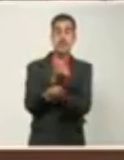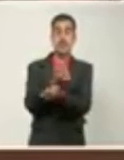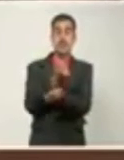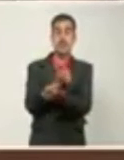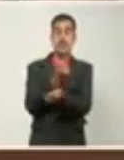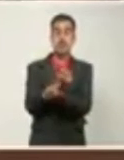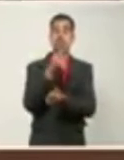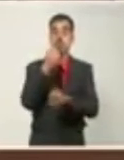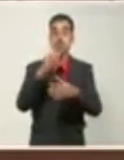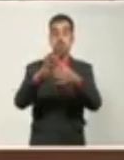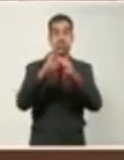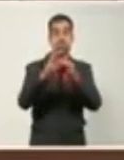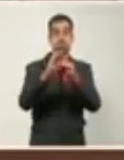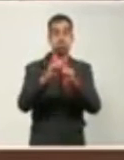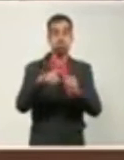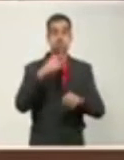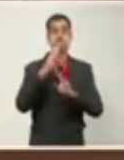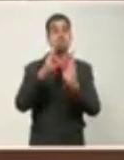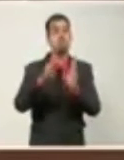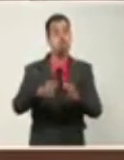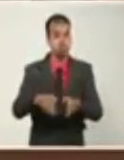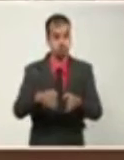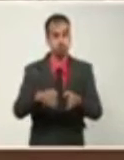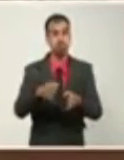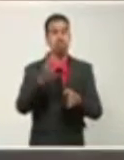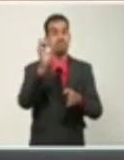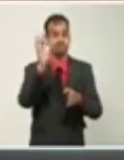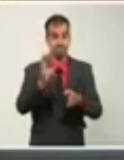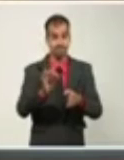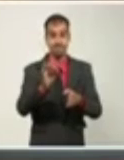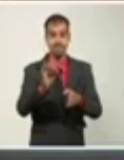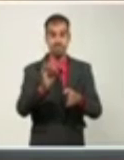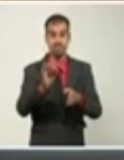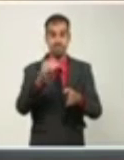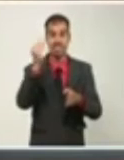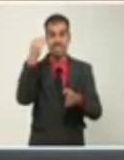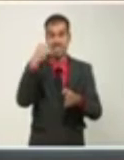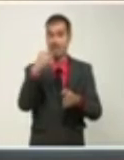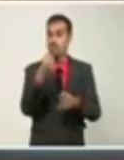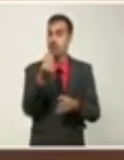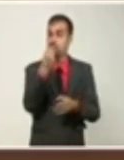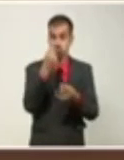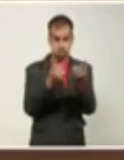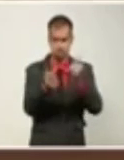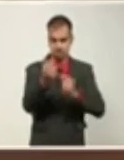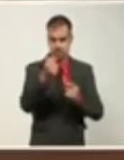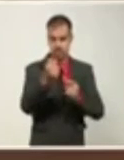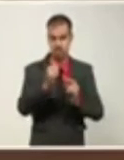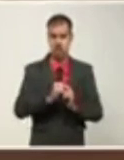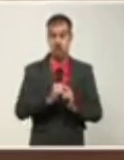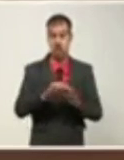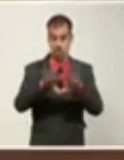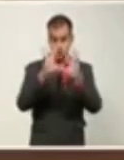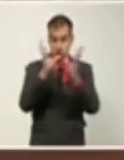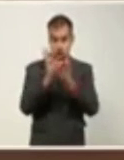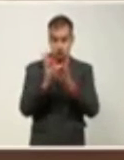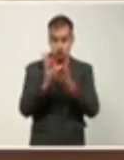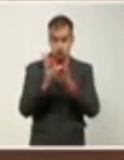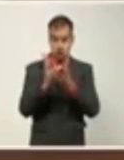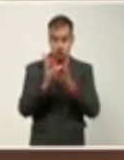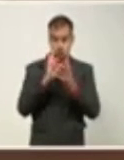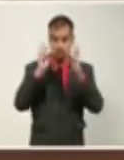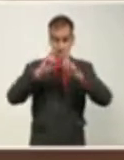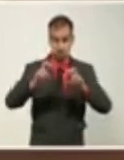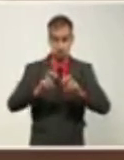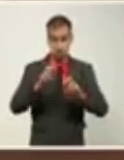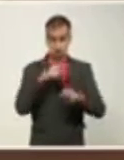agravar y morir, como es los temas extremos de nutrición. Todo esto nos apuntará, nos ayuda, nos